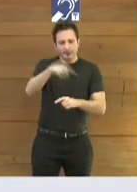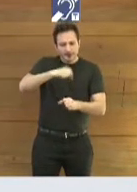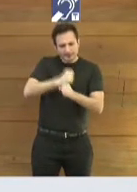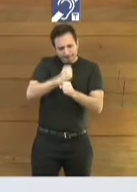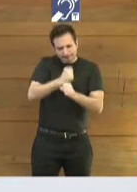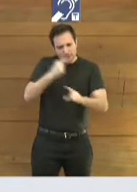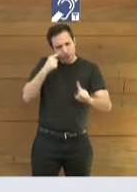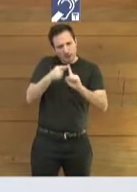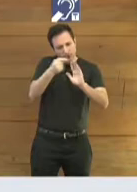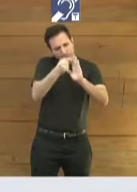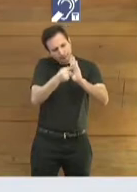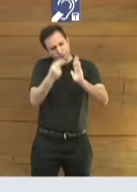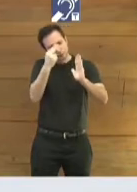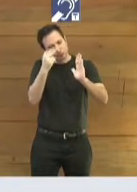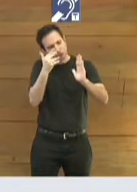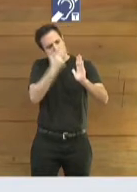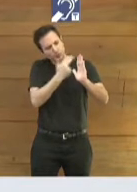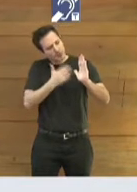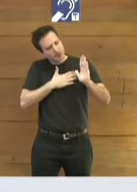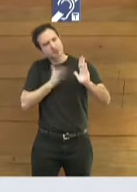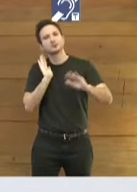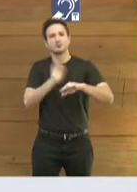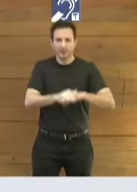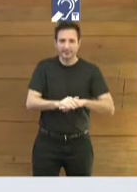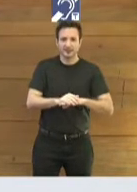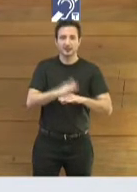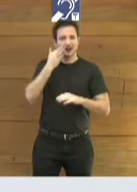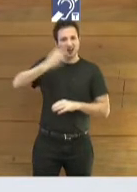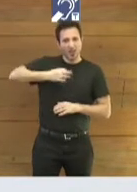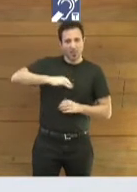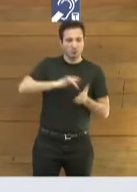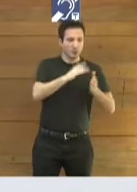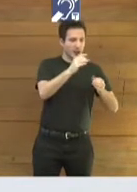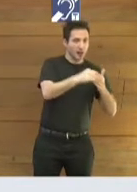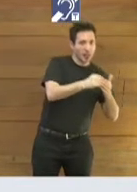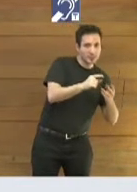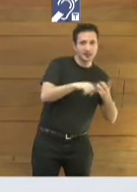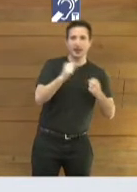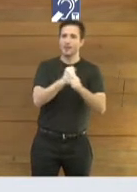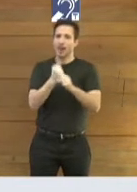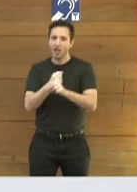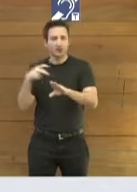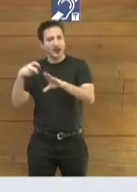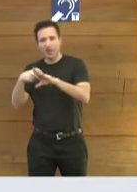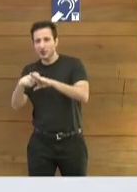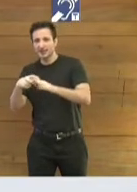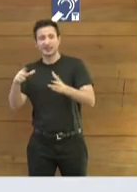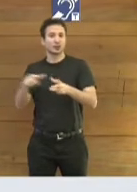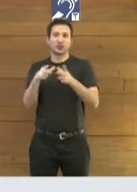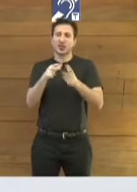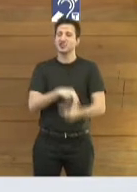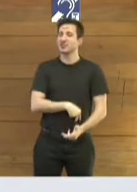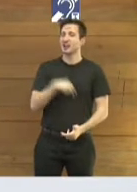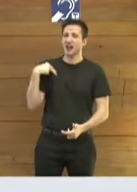compromisos se hagan realidad. Con los clientes, empleados, accionistas y con la sociedad en general.